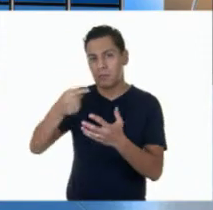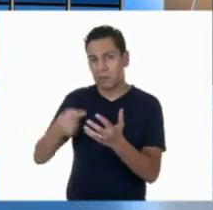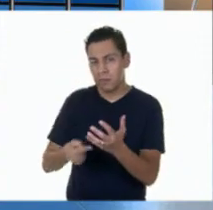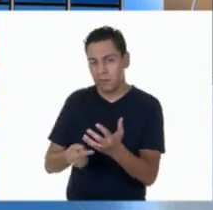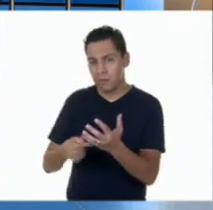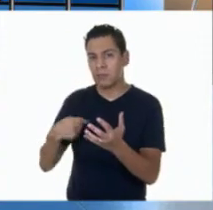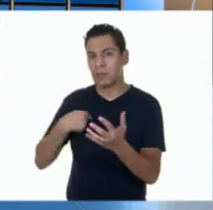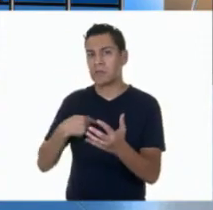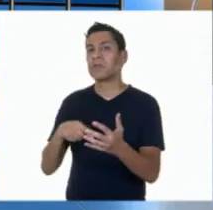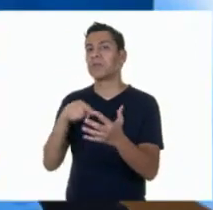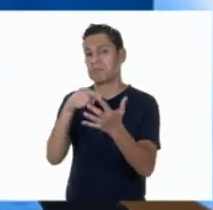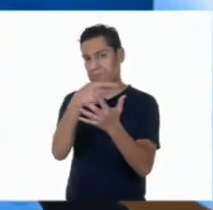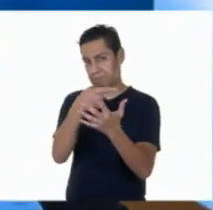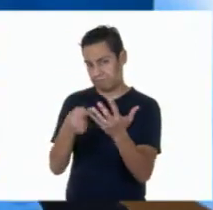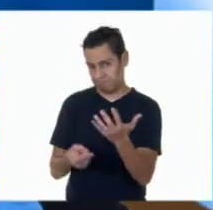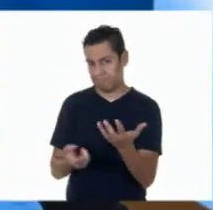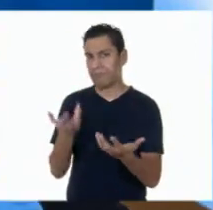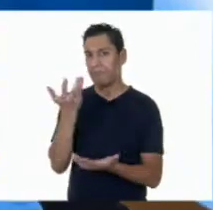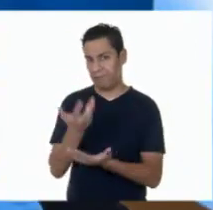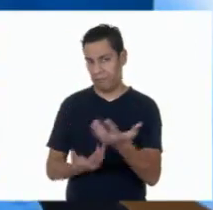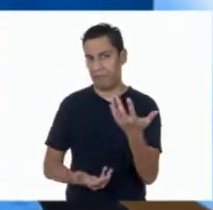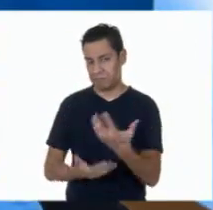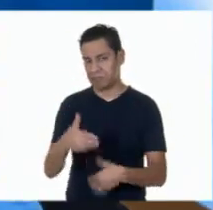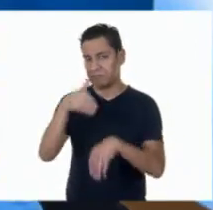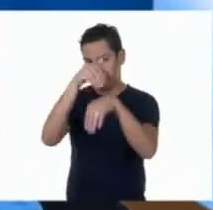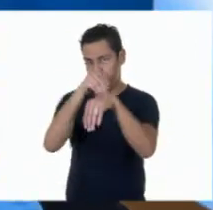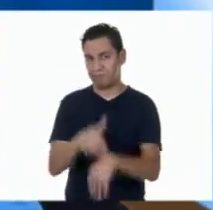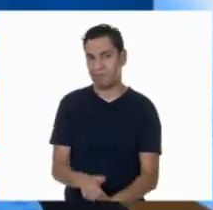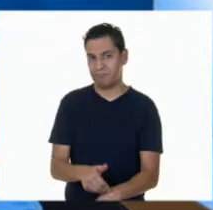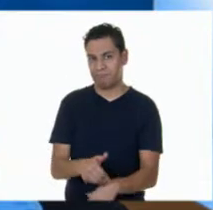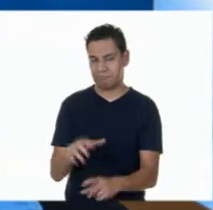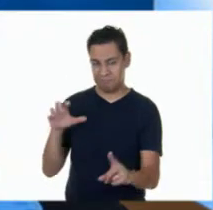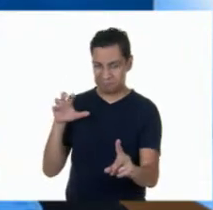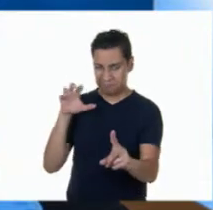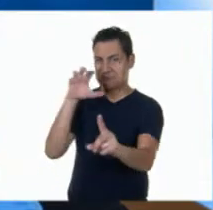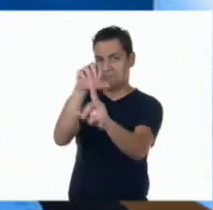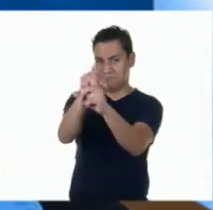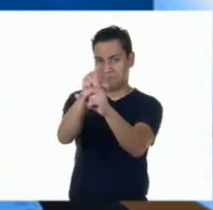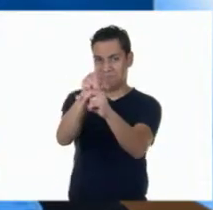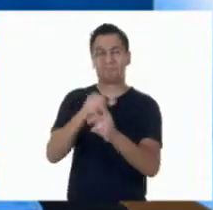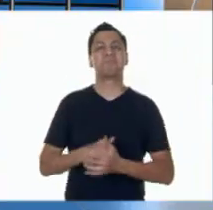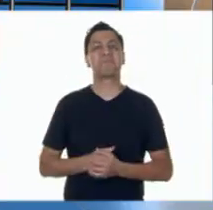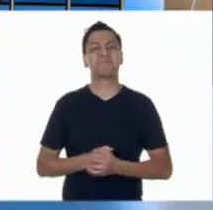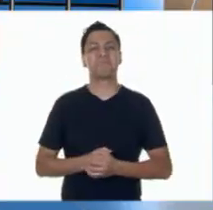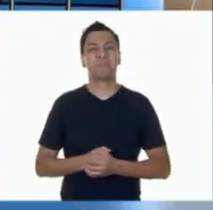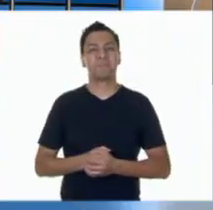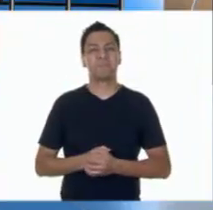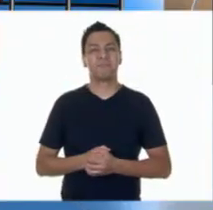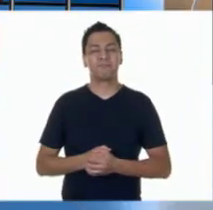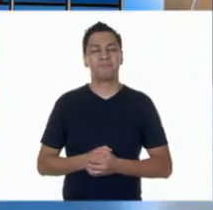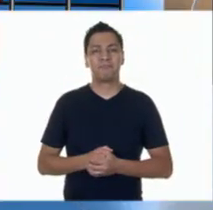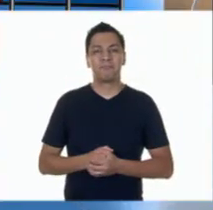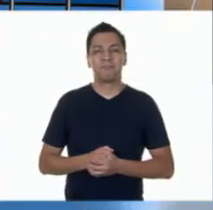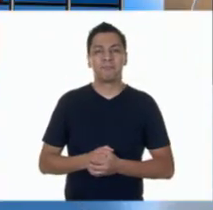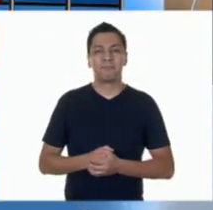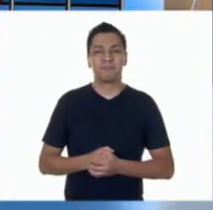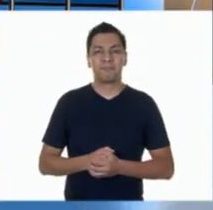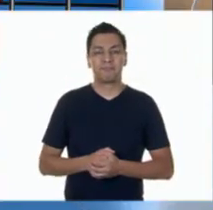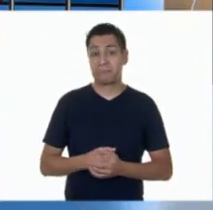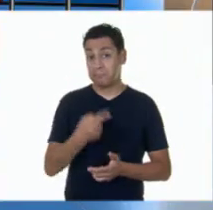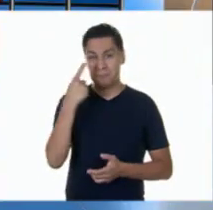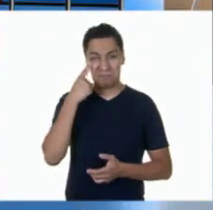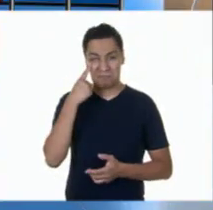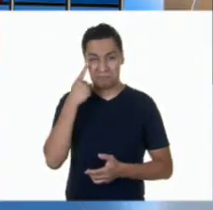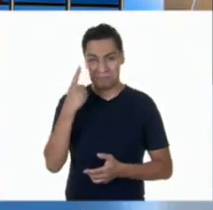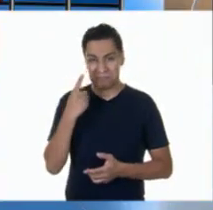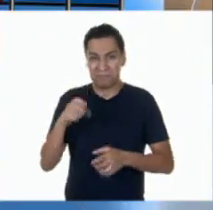emociones como el desaliento, también podemos lograr metas personales y colectivas. Tienes razón, Adriana. Y un ejemplo